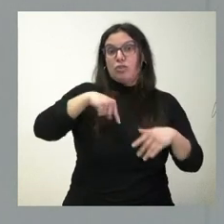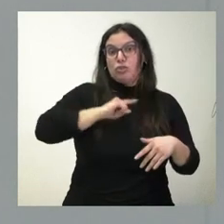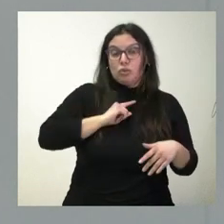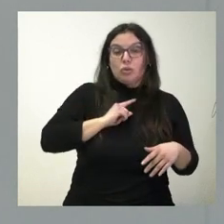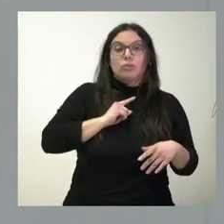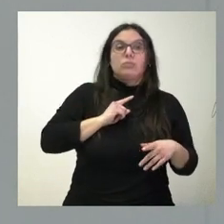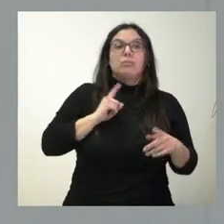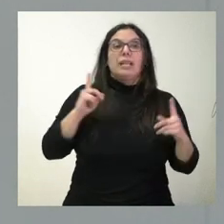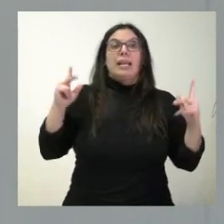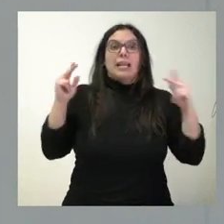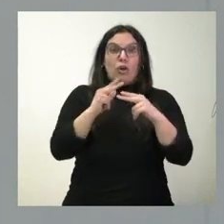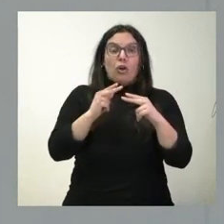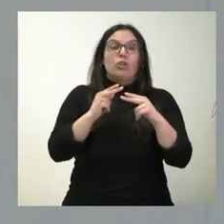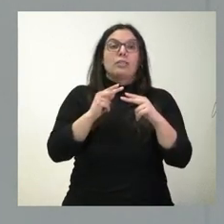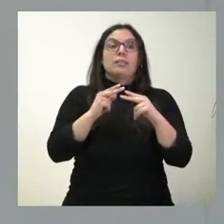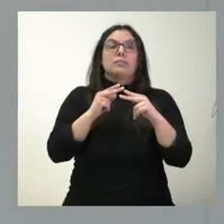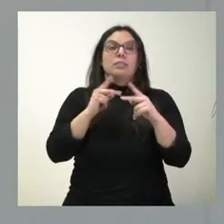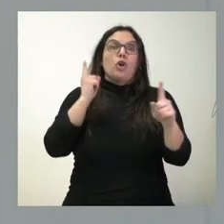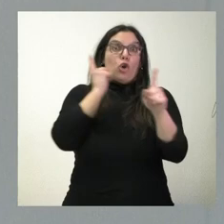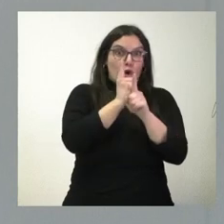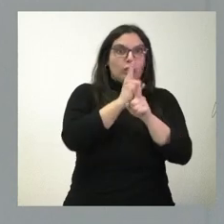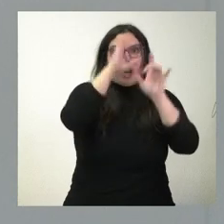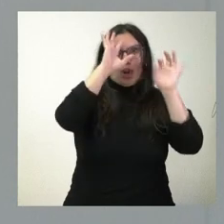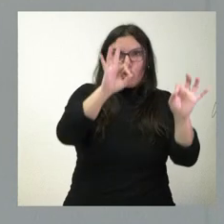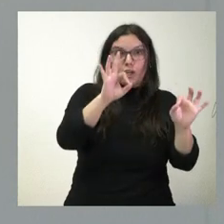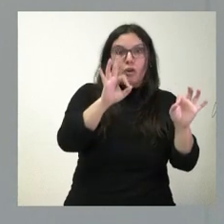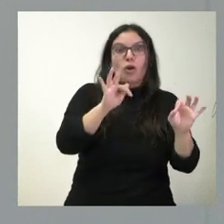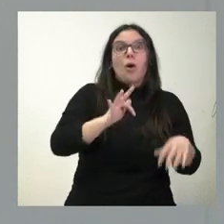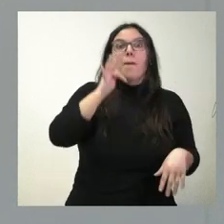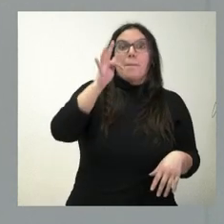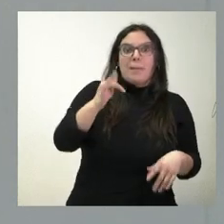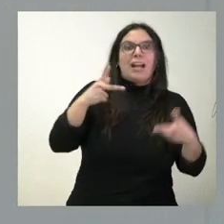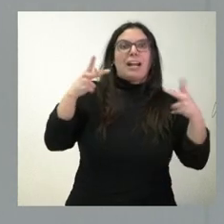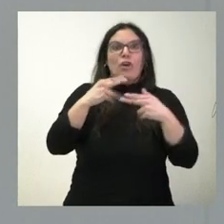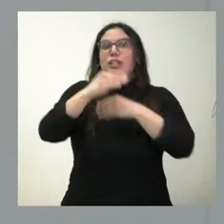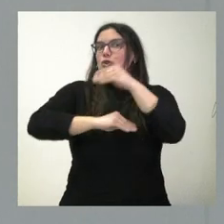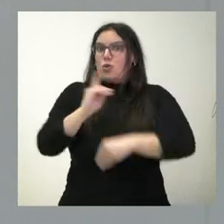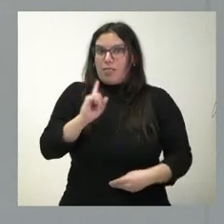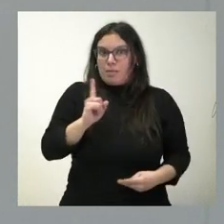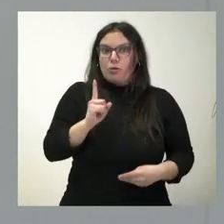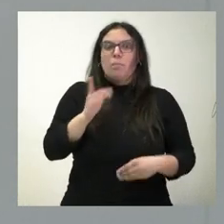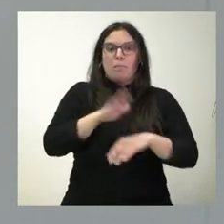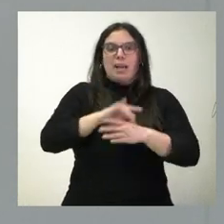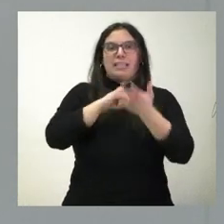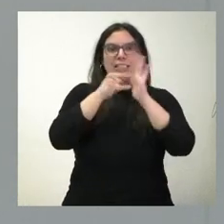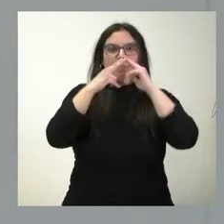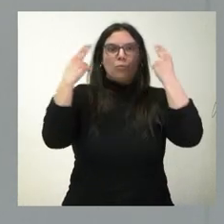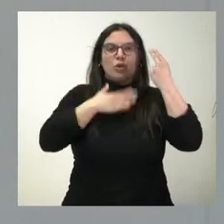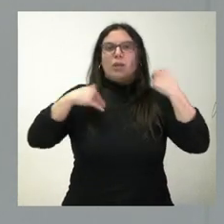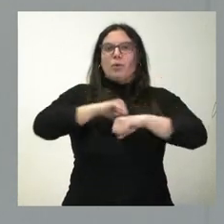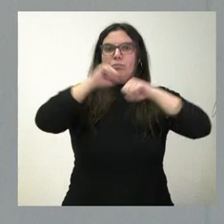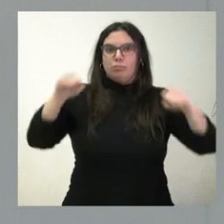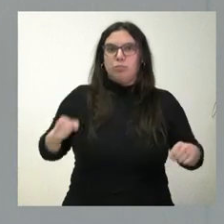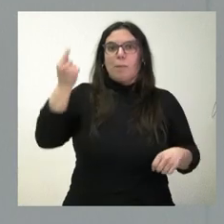en contra de los recortes, sino que nos aplicamos claramente la idea de fortalecer el sistema público, de reforzar los